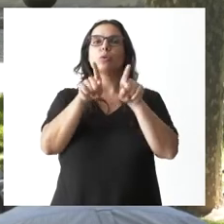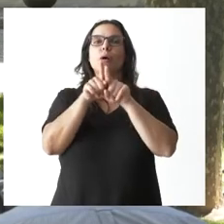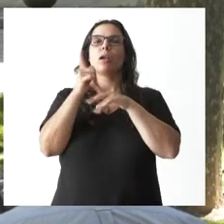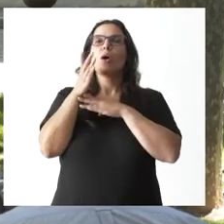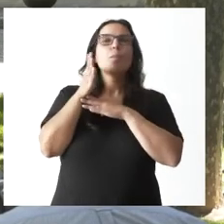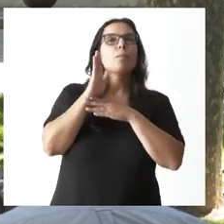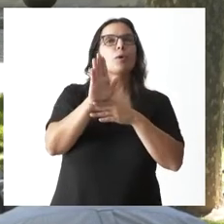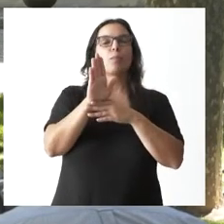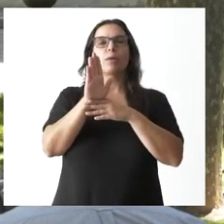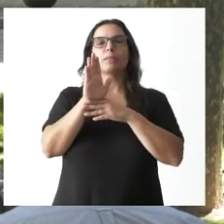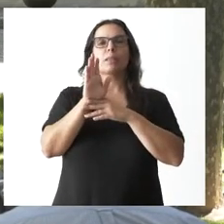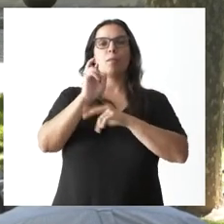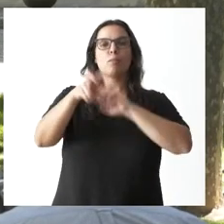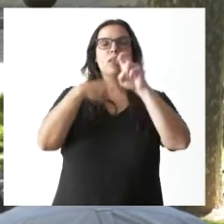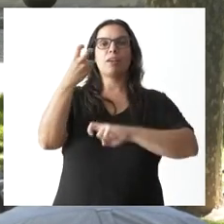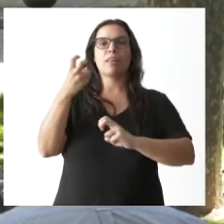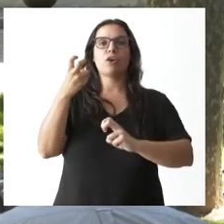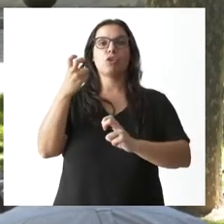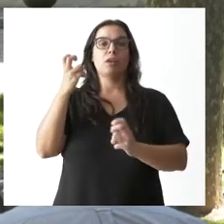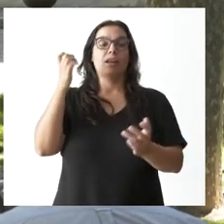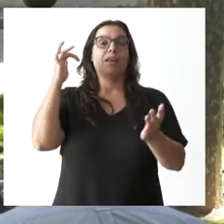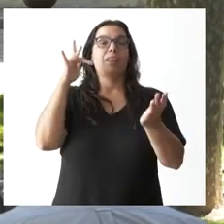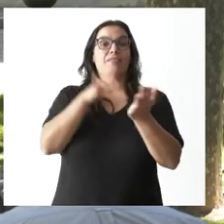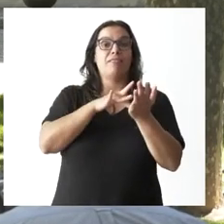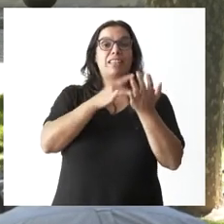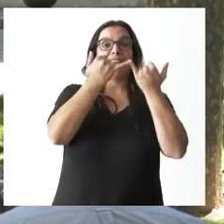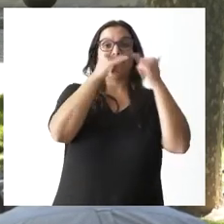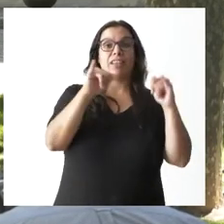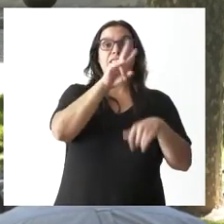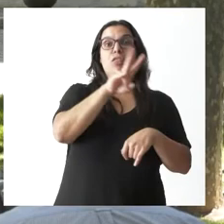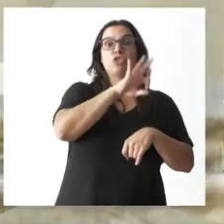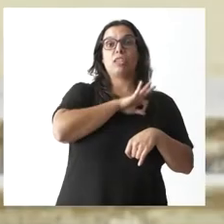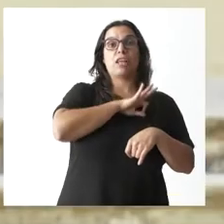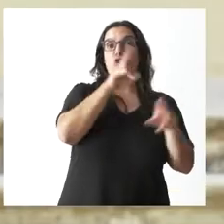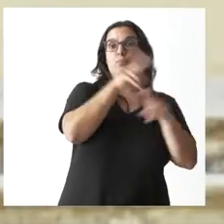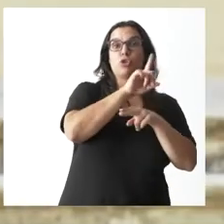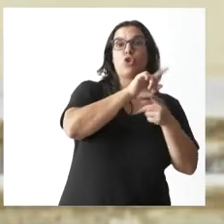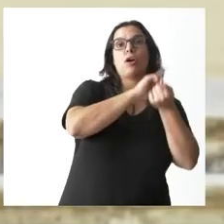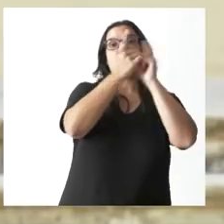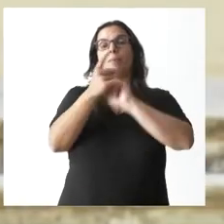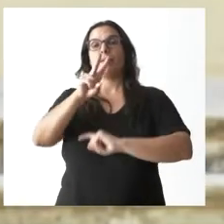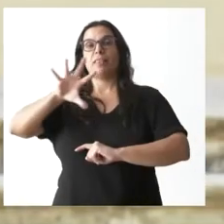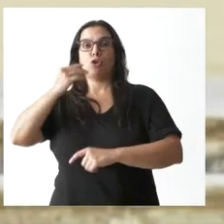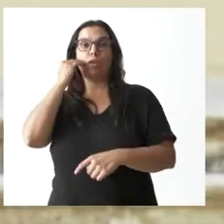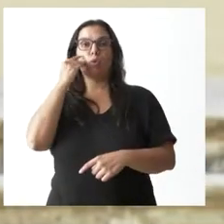calendario laboral de pasar el festivo del 2 de enero al 25 de julio. Gracias. Bueno, dos reflexiones.